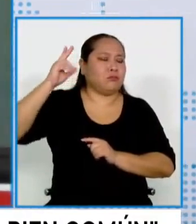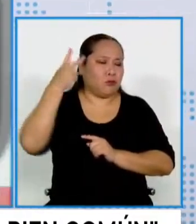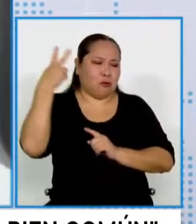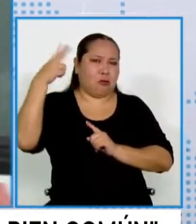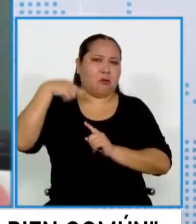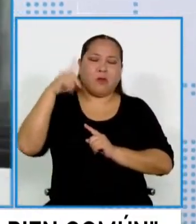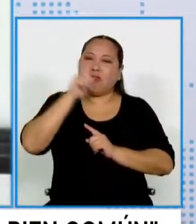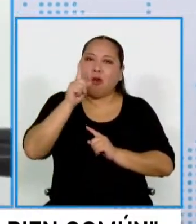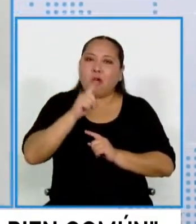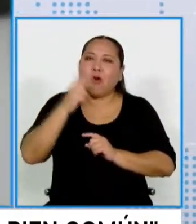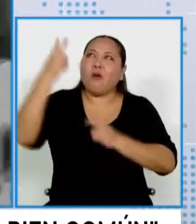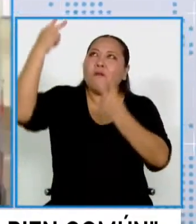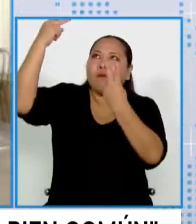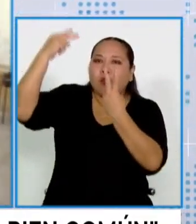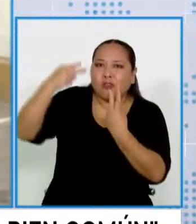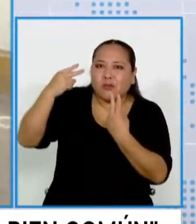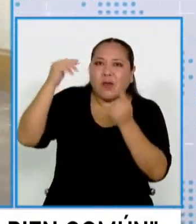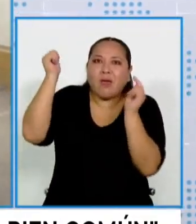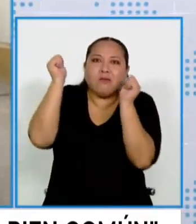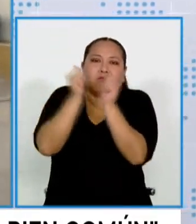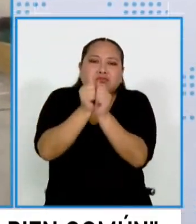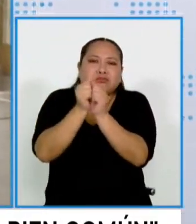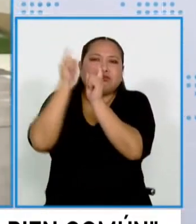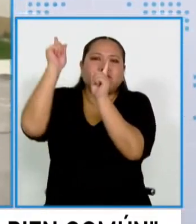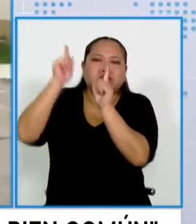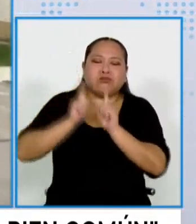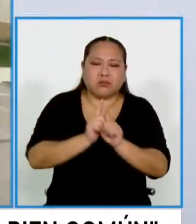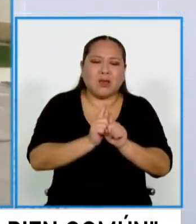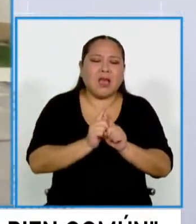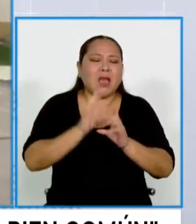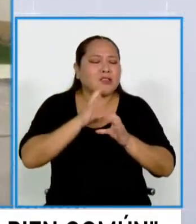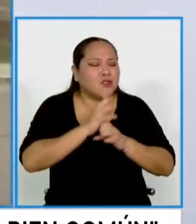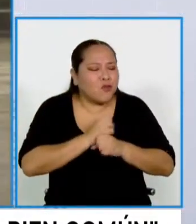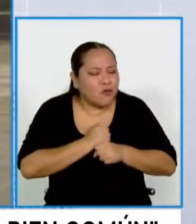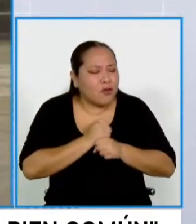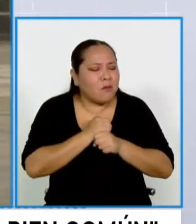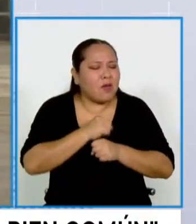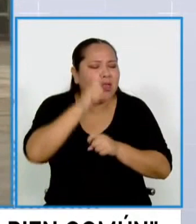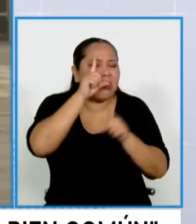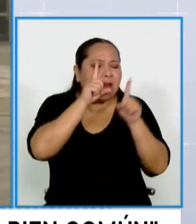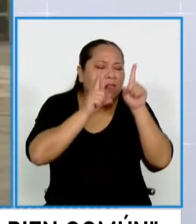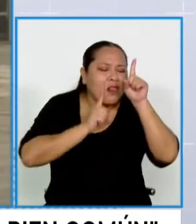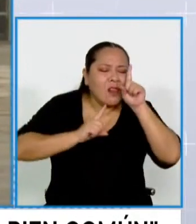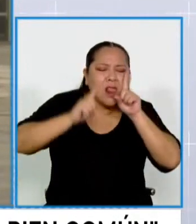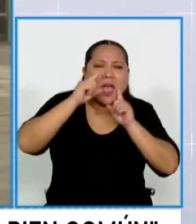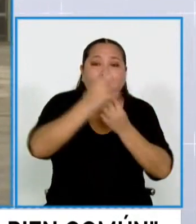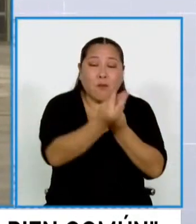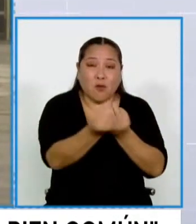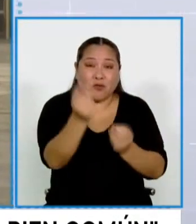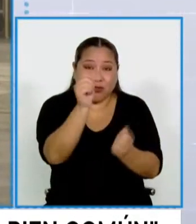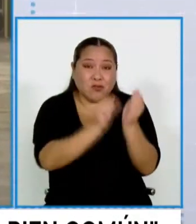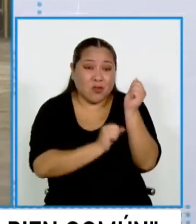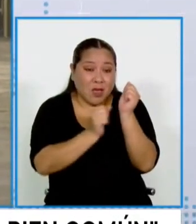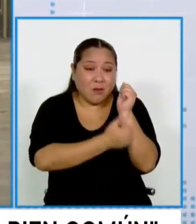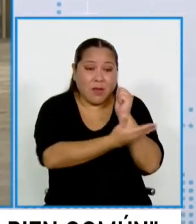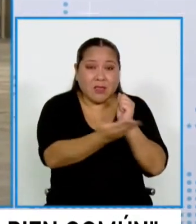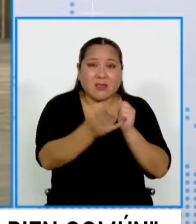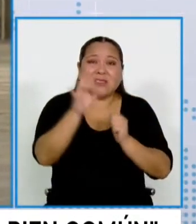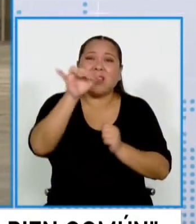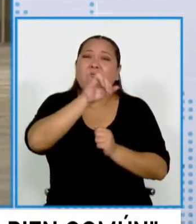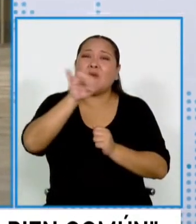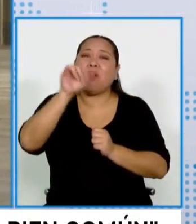sufrimiento, las lágrimas de muchos hermanos y hermanas es también el sufrimiento de Cristo.